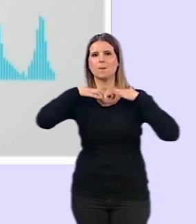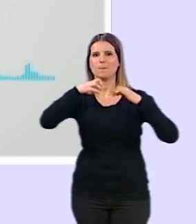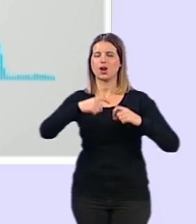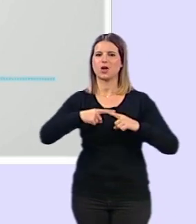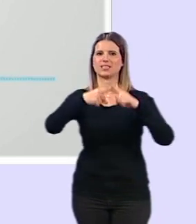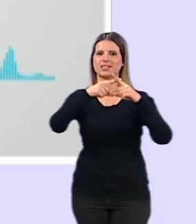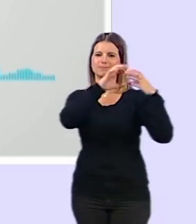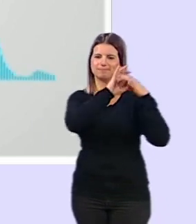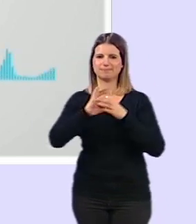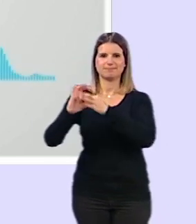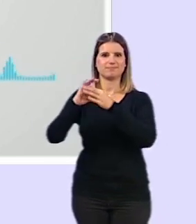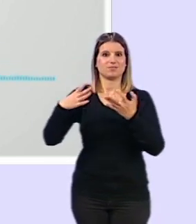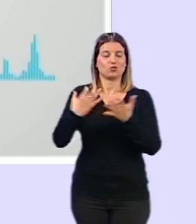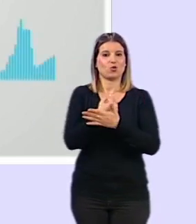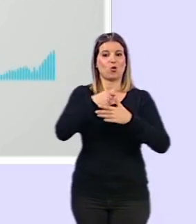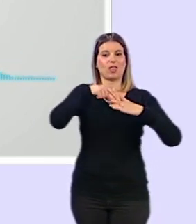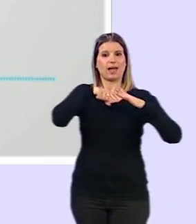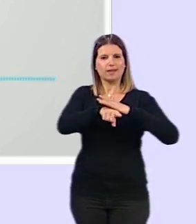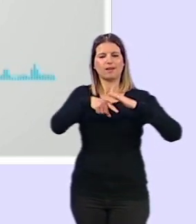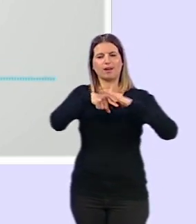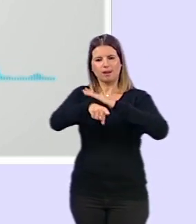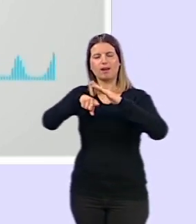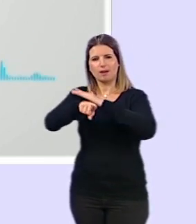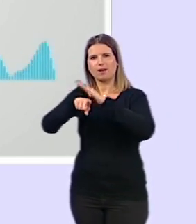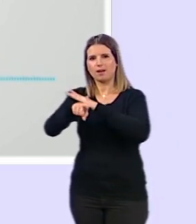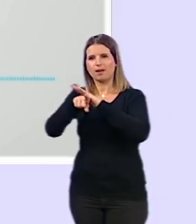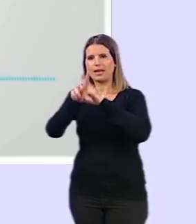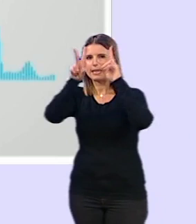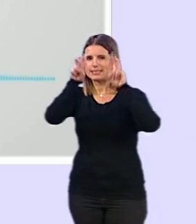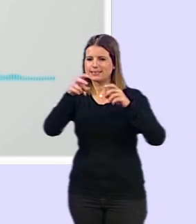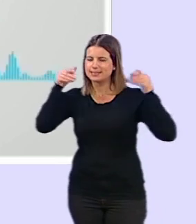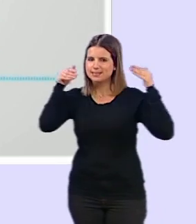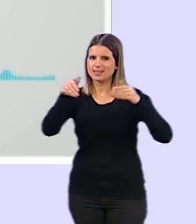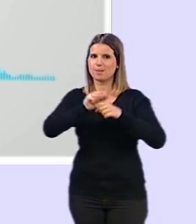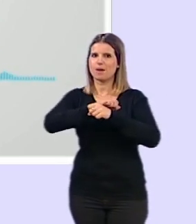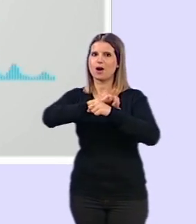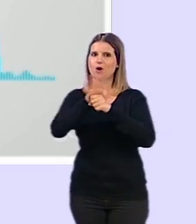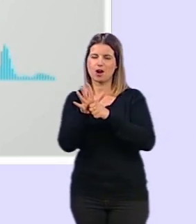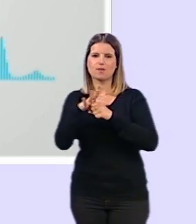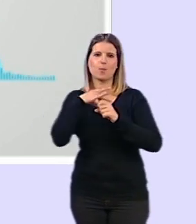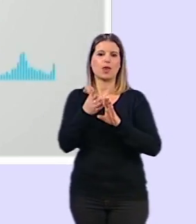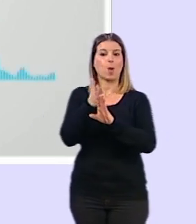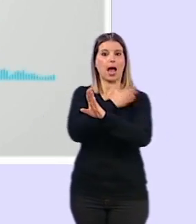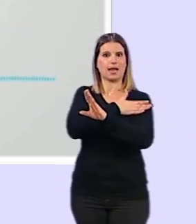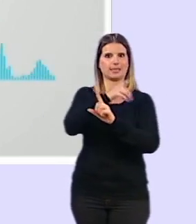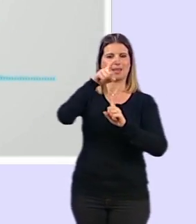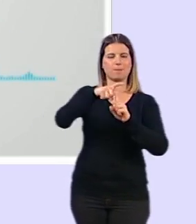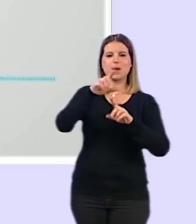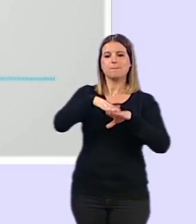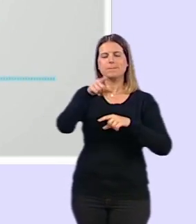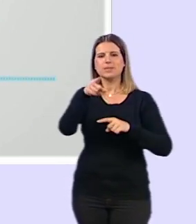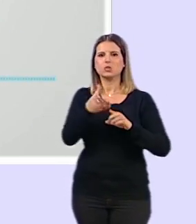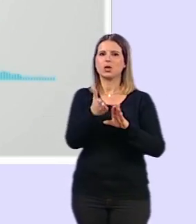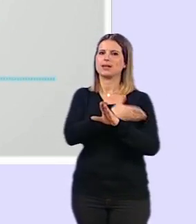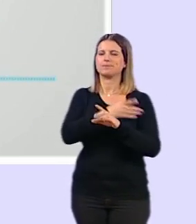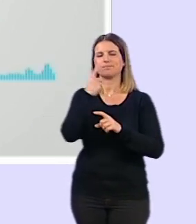vinculado precisamente a toda la gestión en frente al tema del COVID, o sea, y que podamos hacer con anterioridad. Pero para ello tenemos que ver